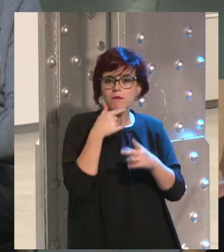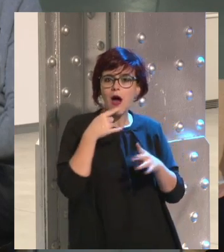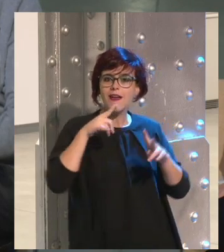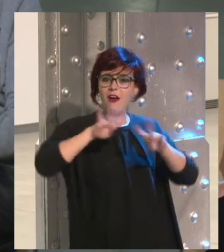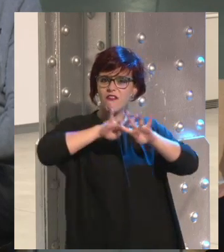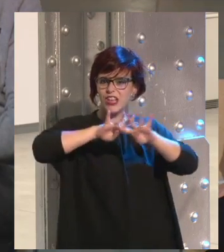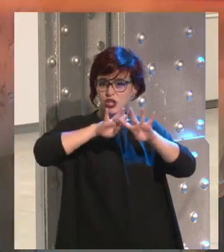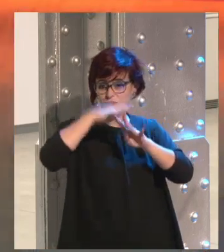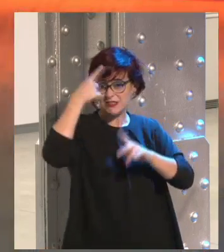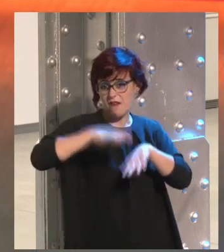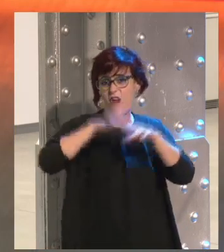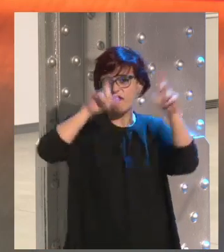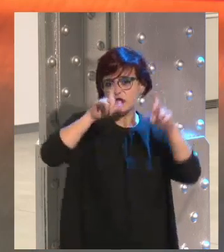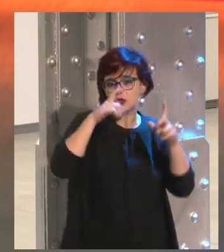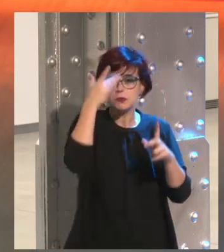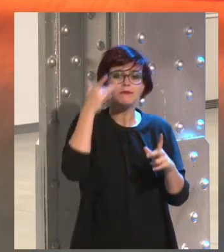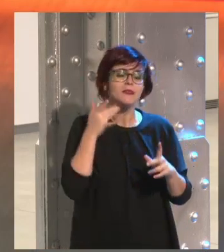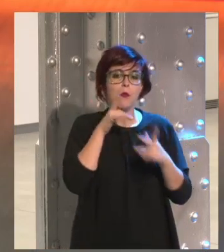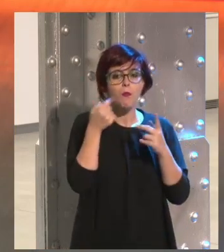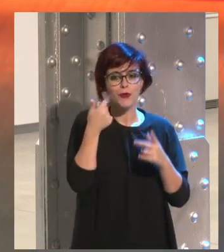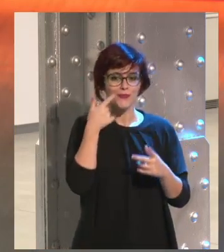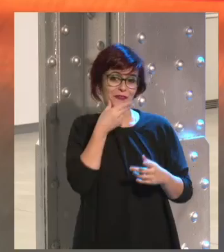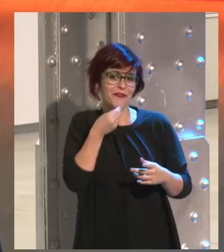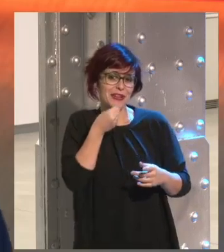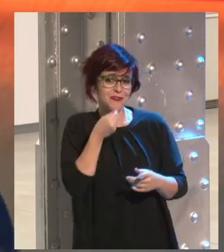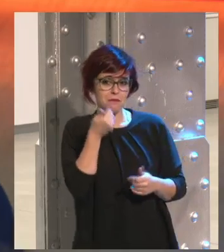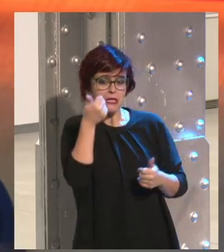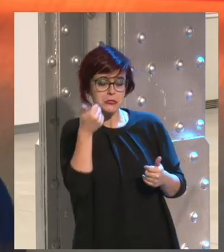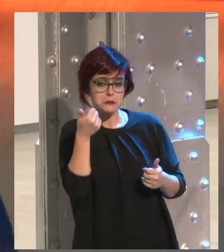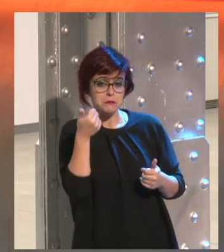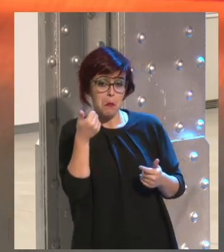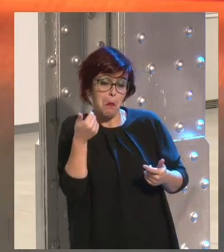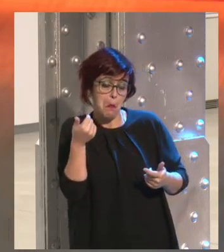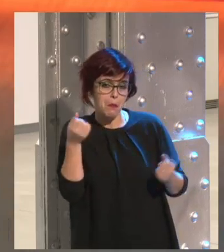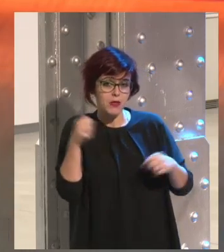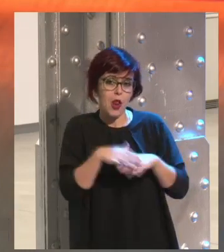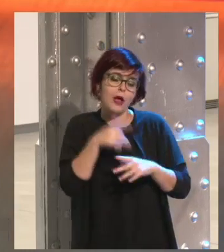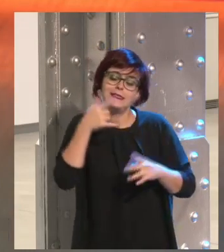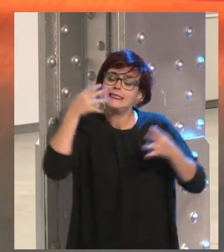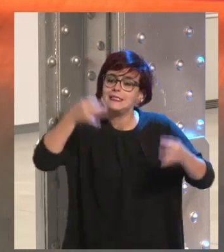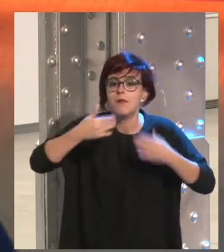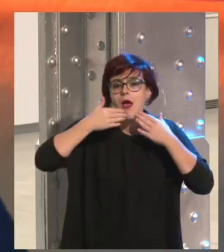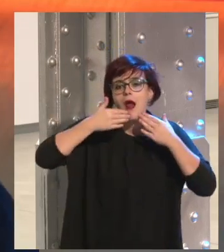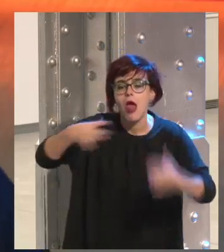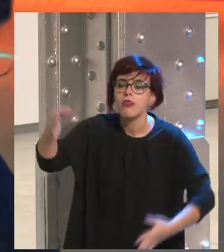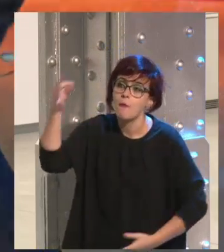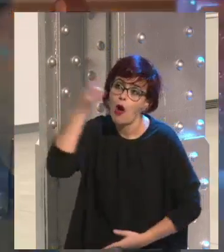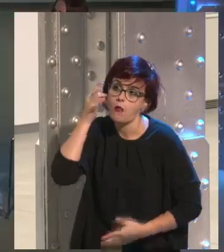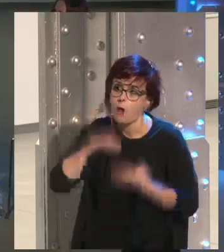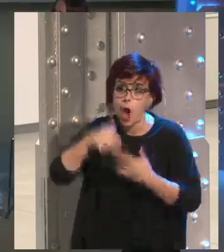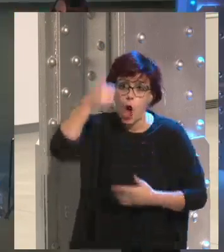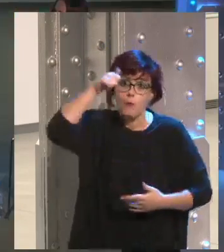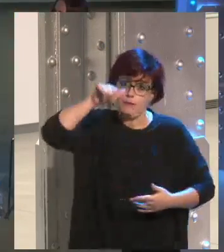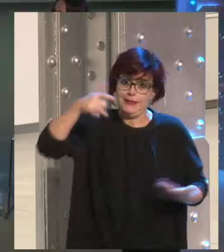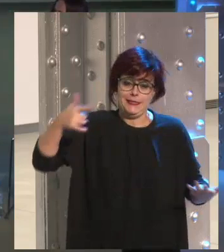filtros para que queden fotos un poco vintage? Y detrás de un hombre, un gran hombre, hay siempre una gran mujer. Si no hubiera habido esos